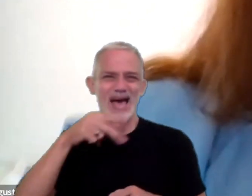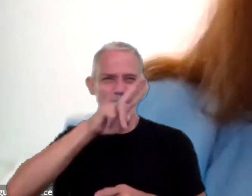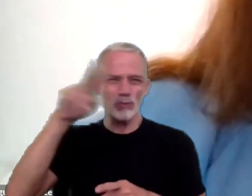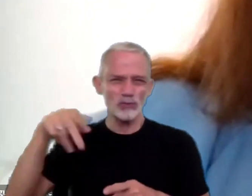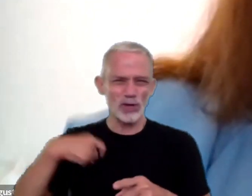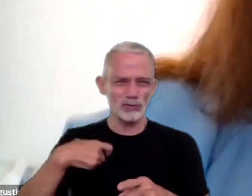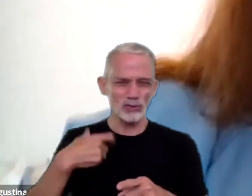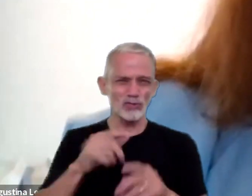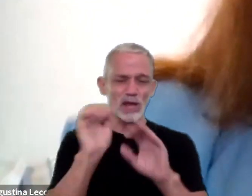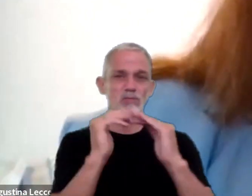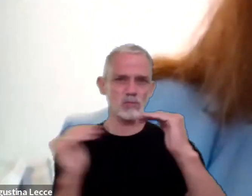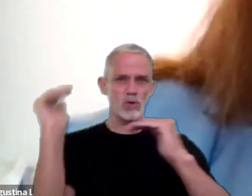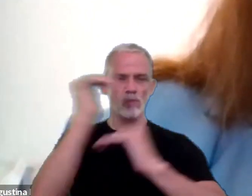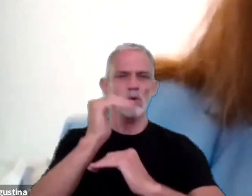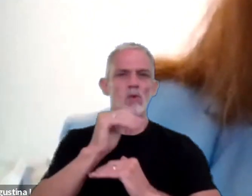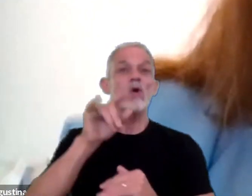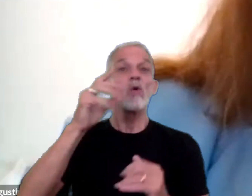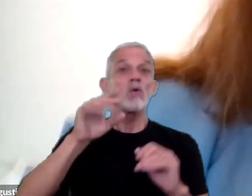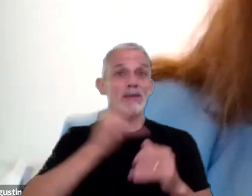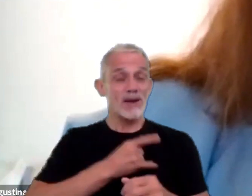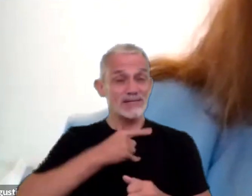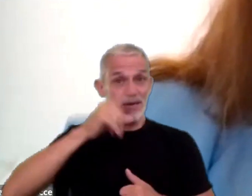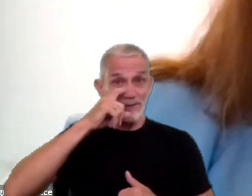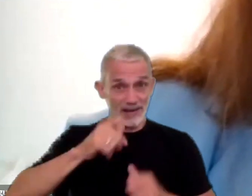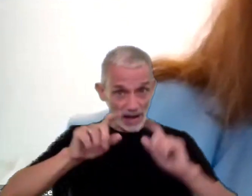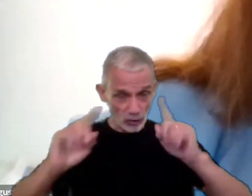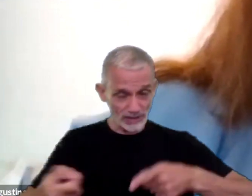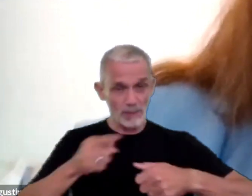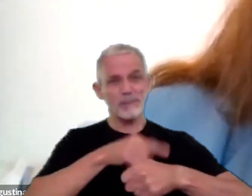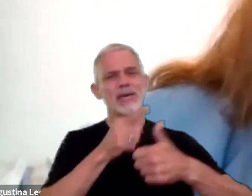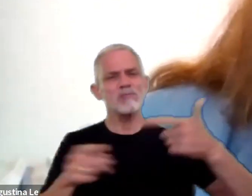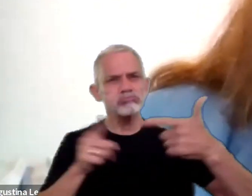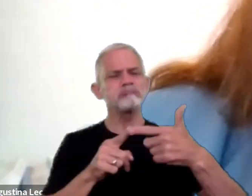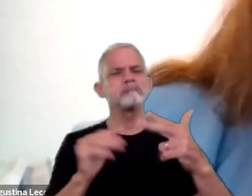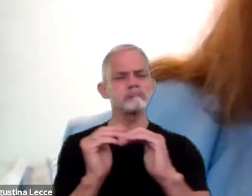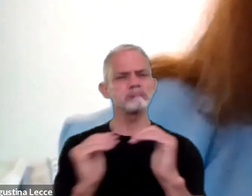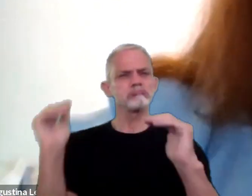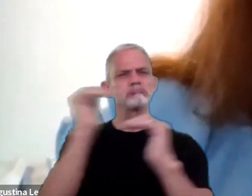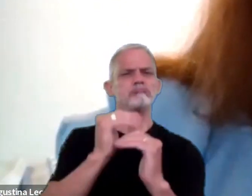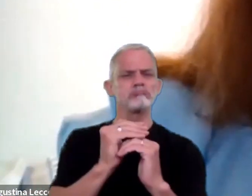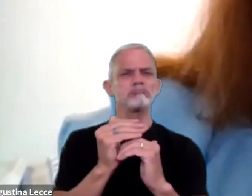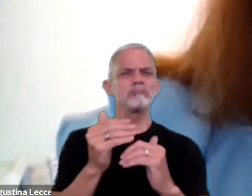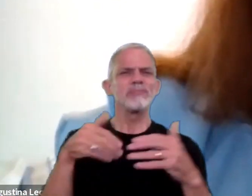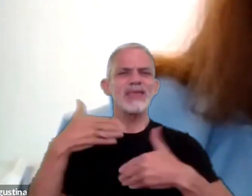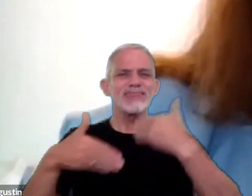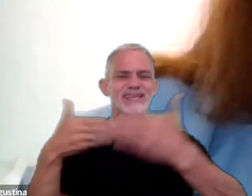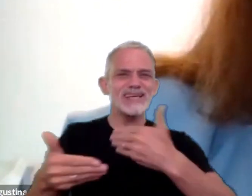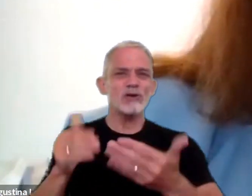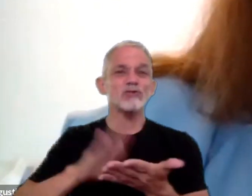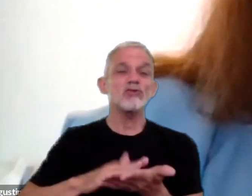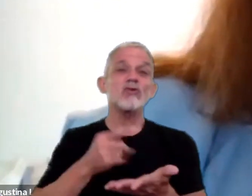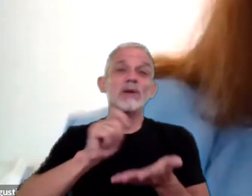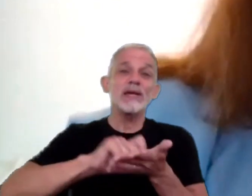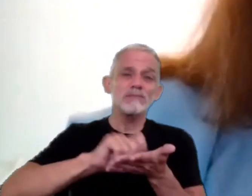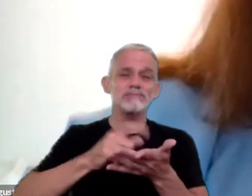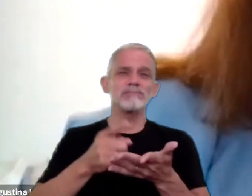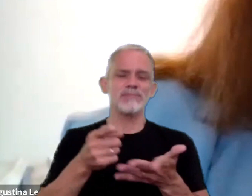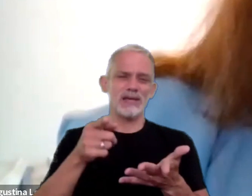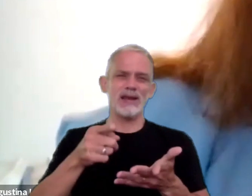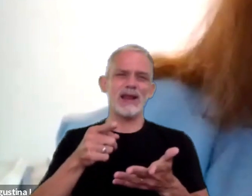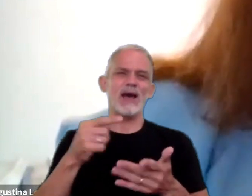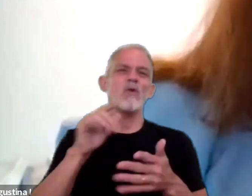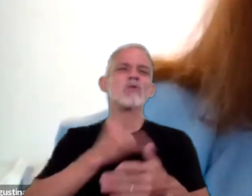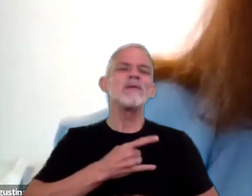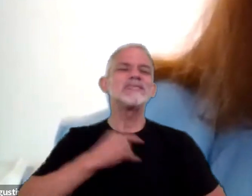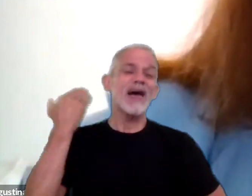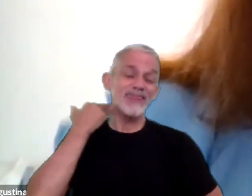finanzas y derecho tributario de la UB, doctoranda en ciencias económicas con tesis en desarrollo de escritura en la Universidad de La Matanza.